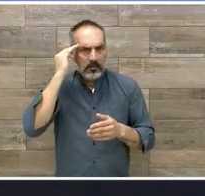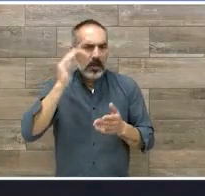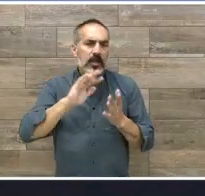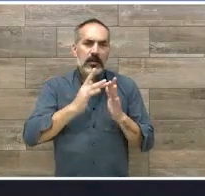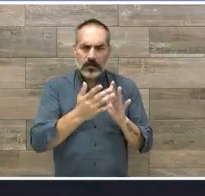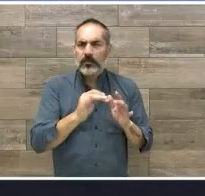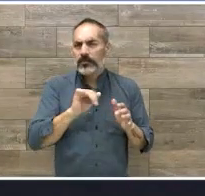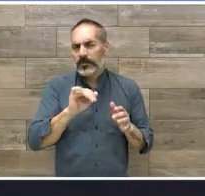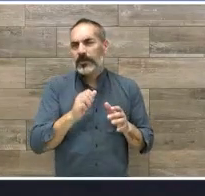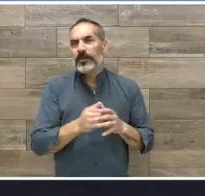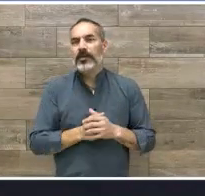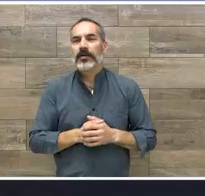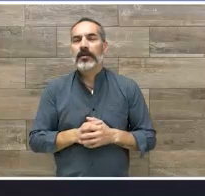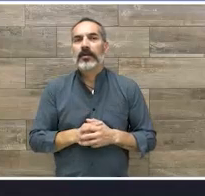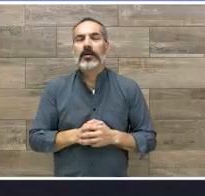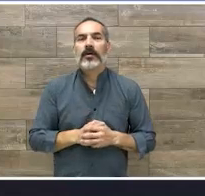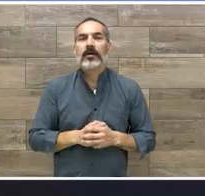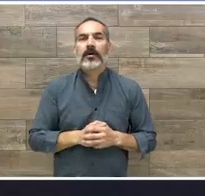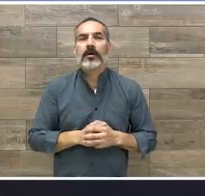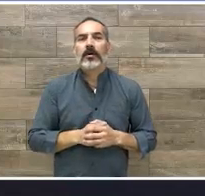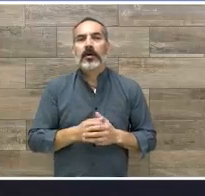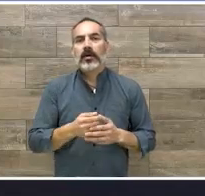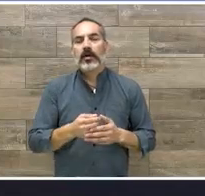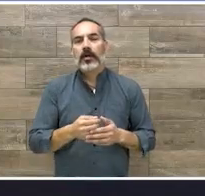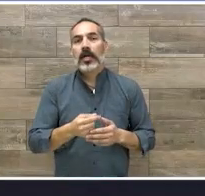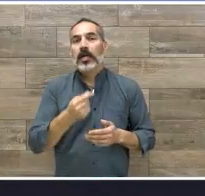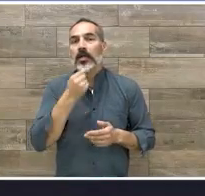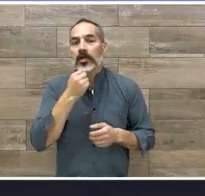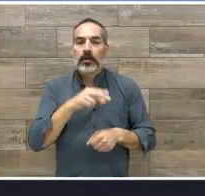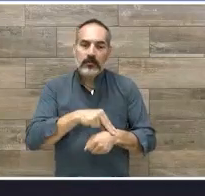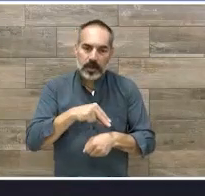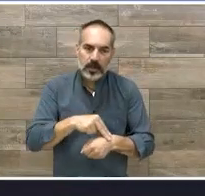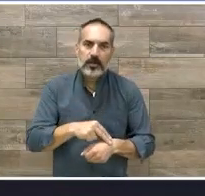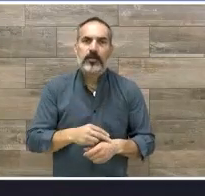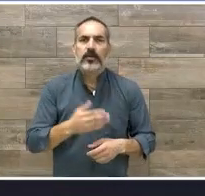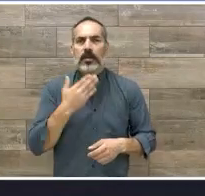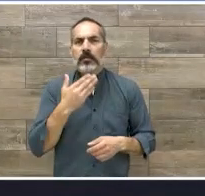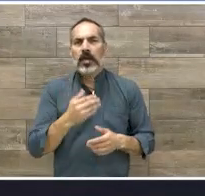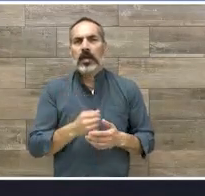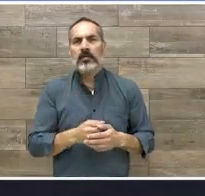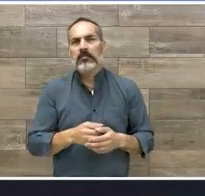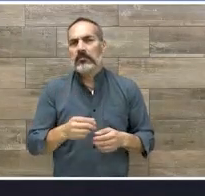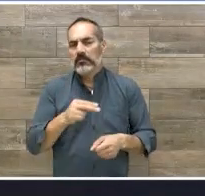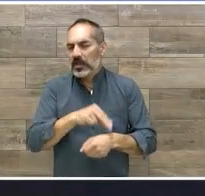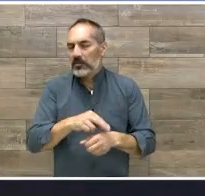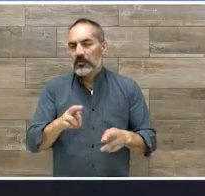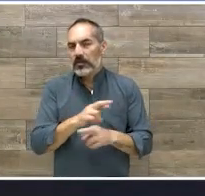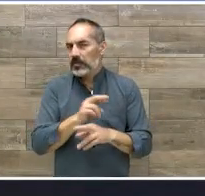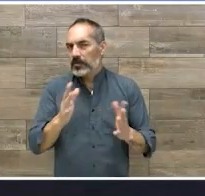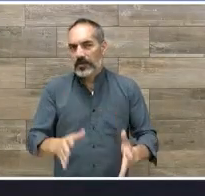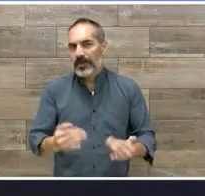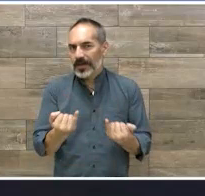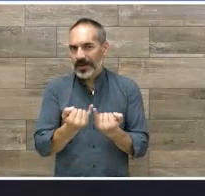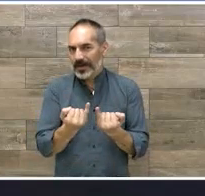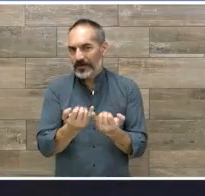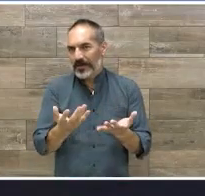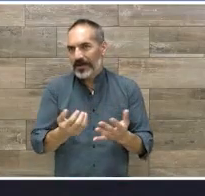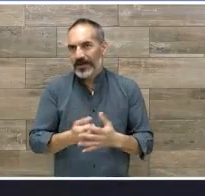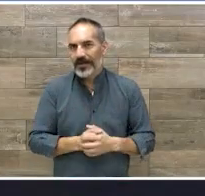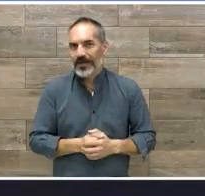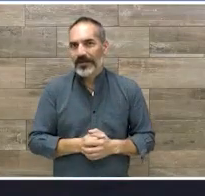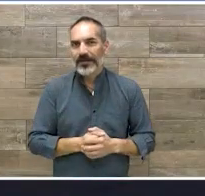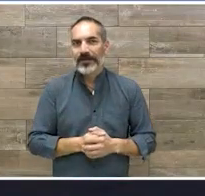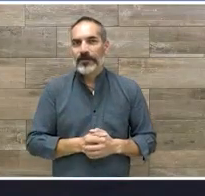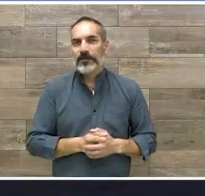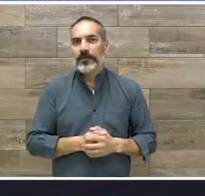el pediatra también. Yo pensaría a mejor en un médico de rehabilitación. No sé qué tan común sea que